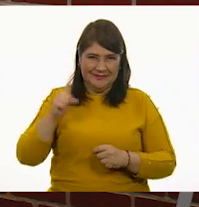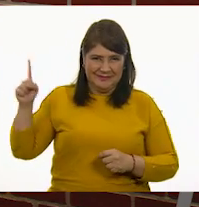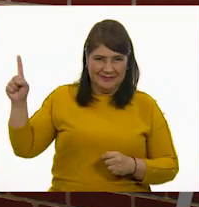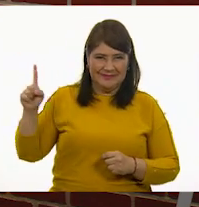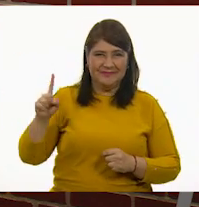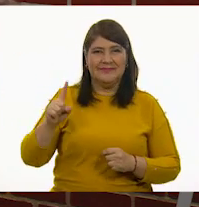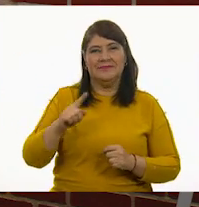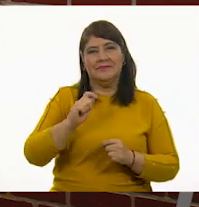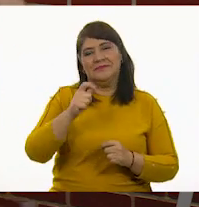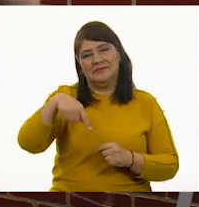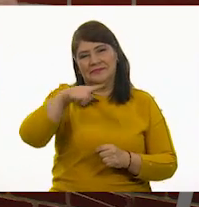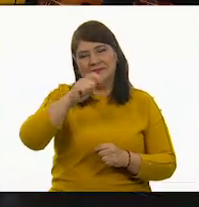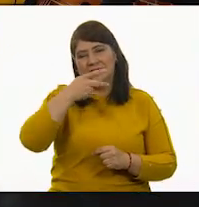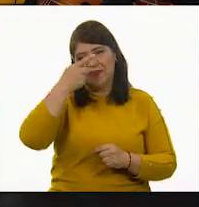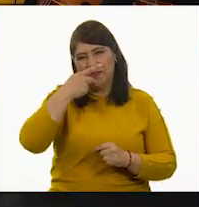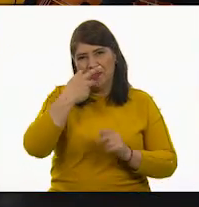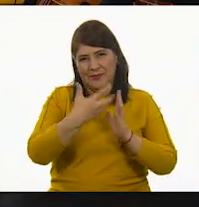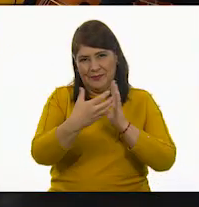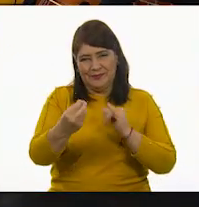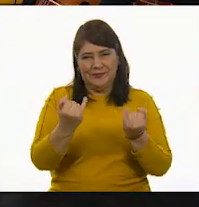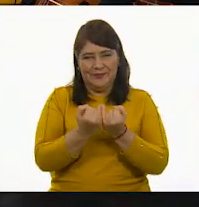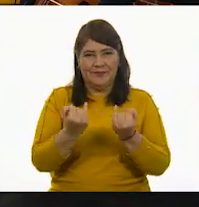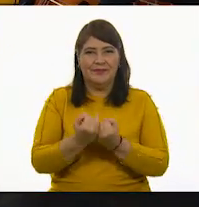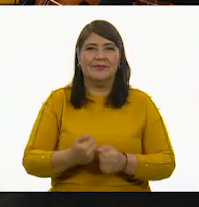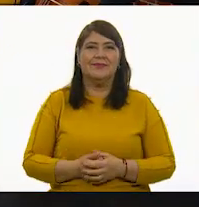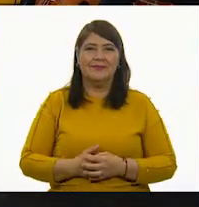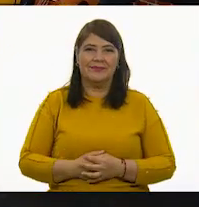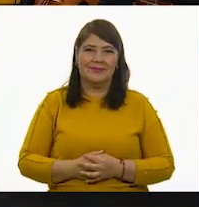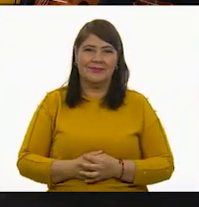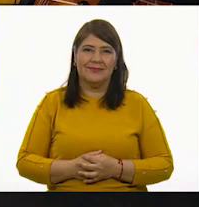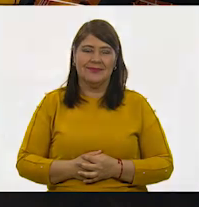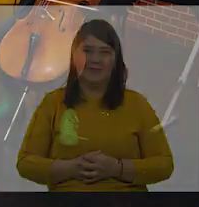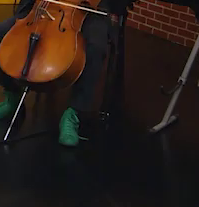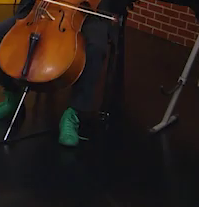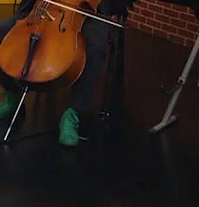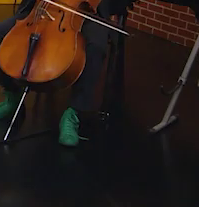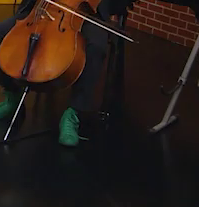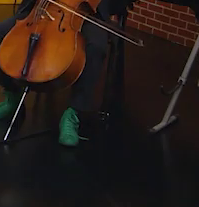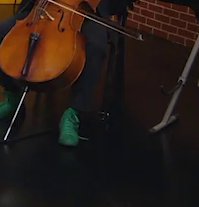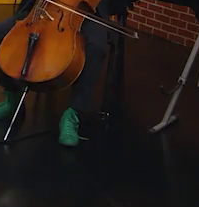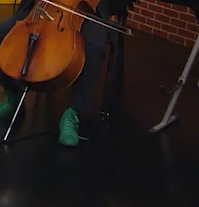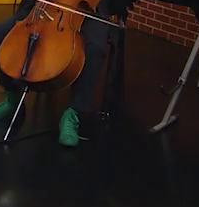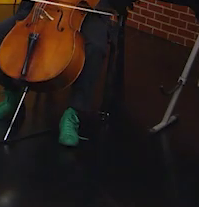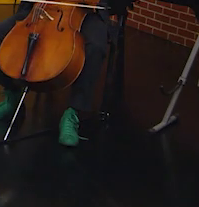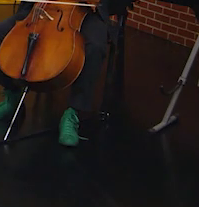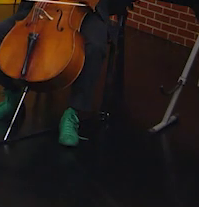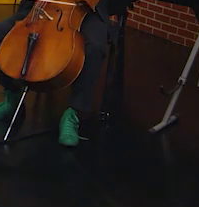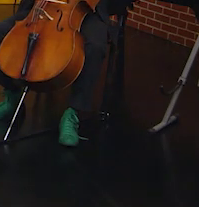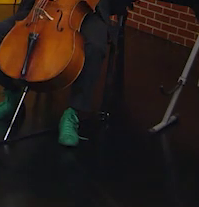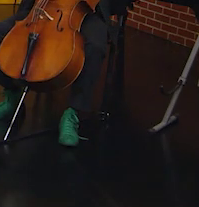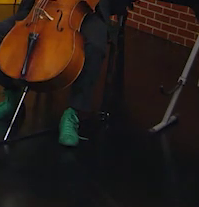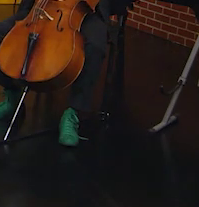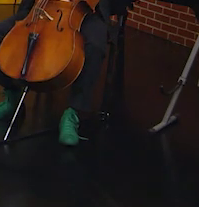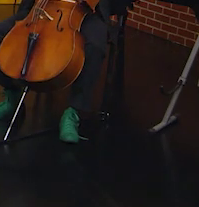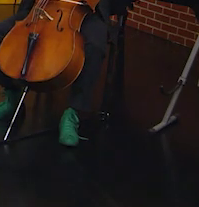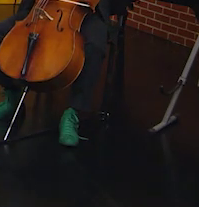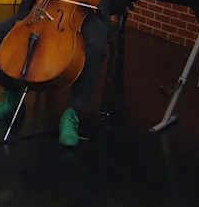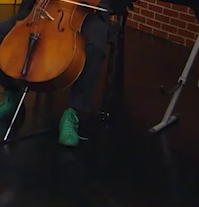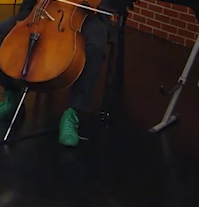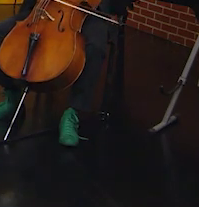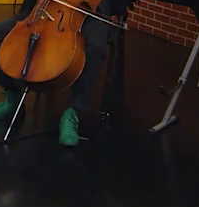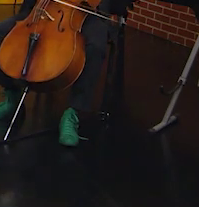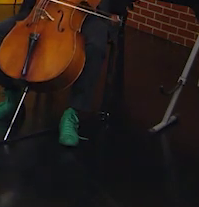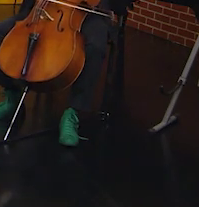dos, tres y... Do, sol, la, mi,